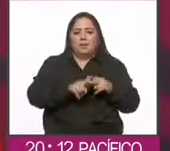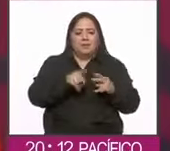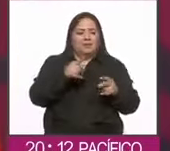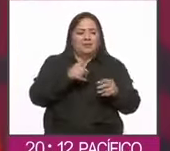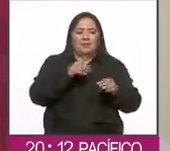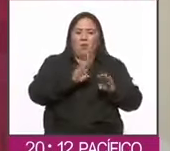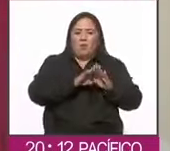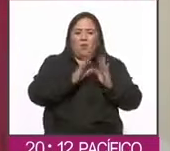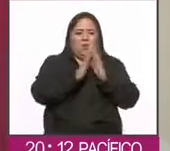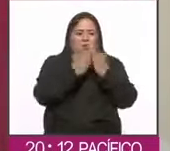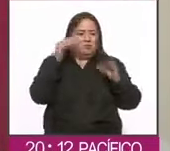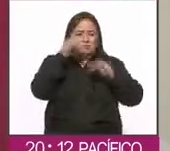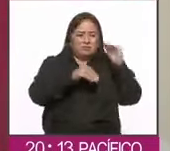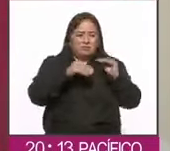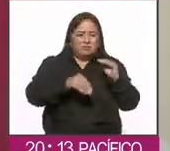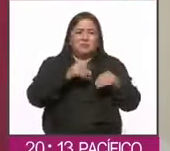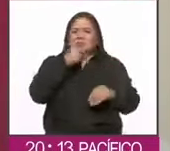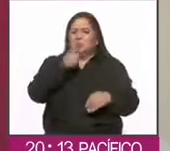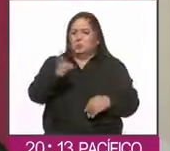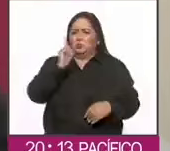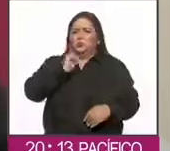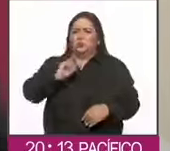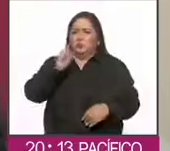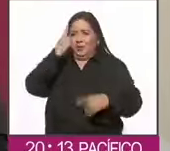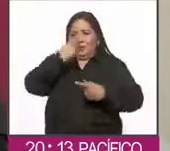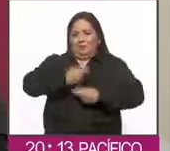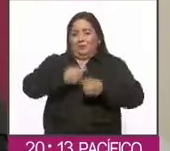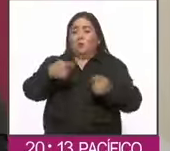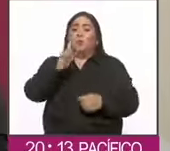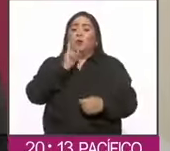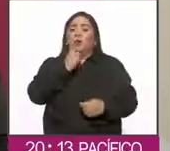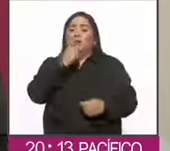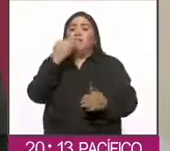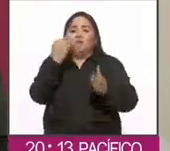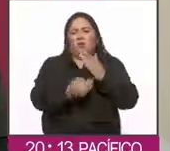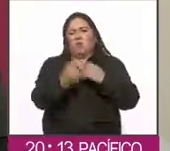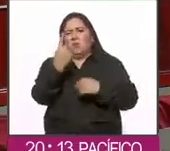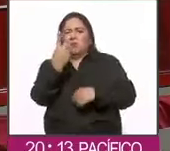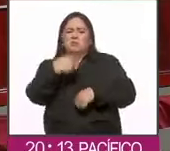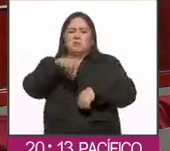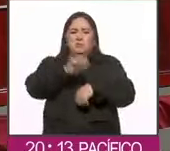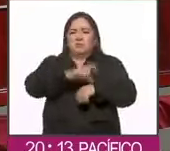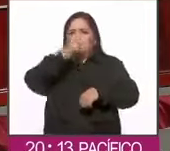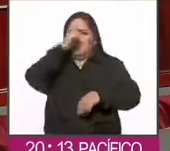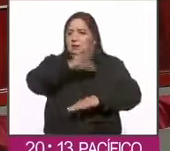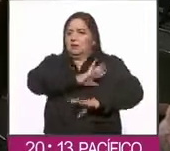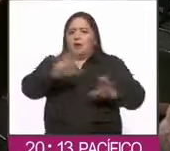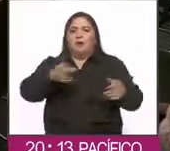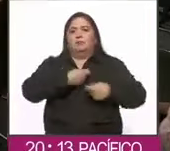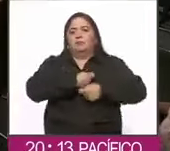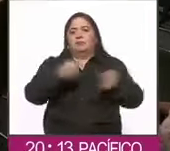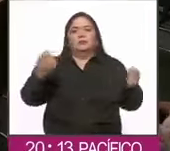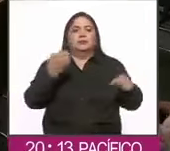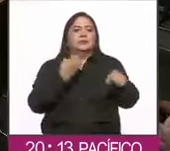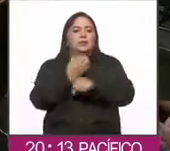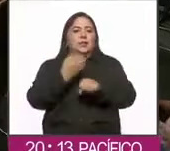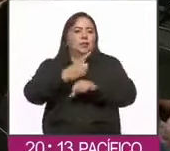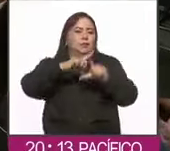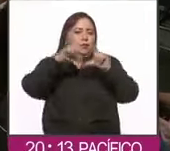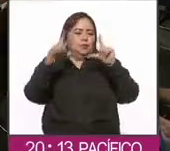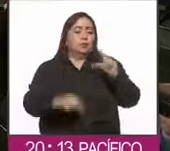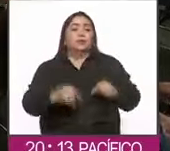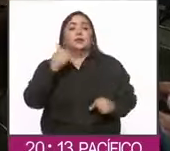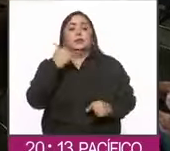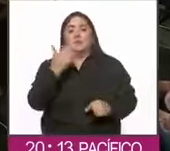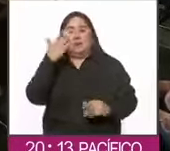Pero todavía nos falta una o dos semanas para tenerlos completamente en todos los estados. Sobre la controversia